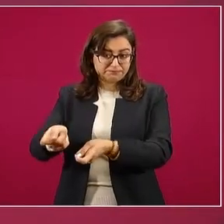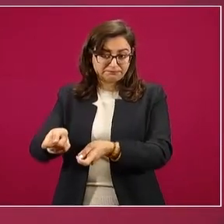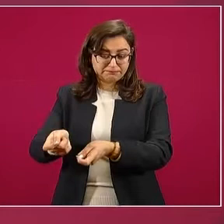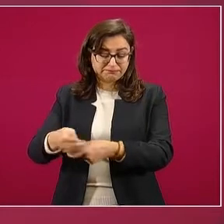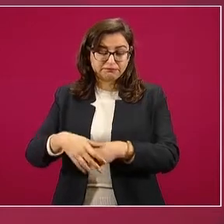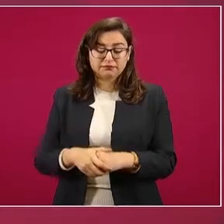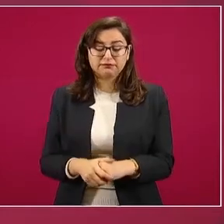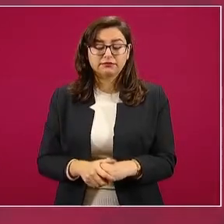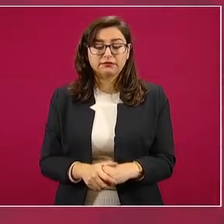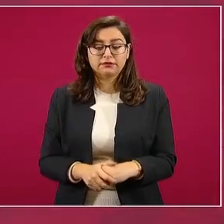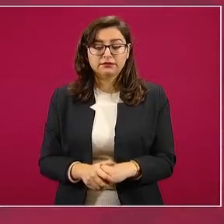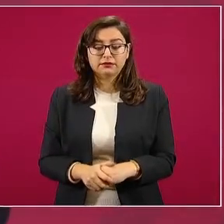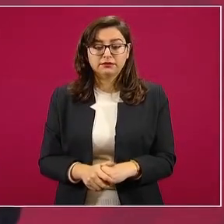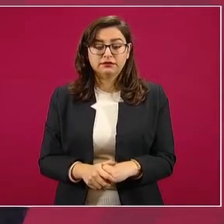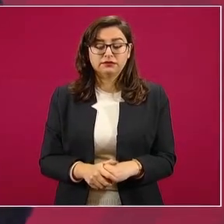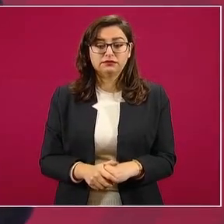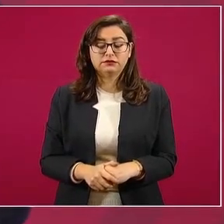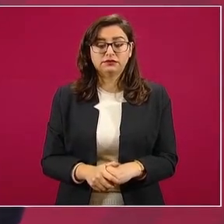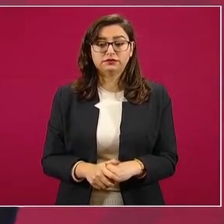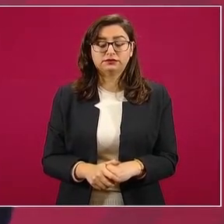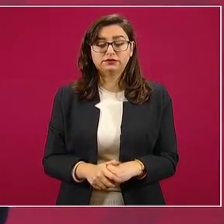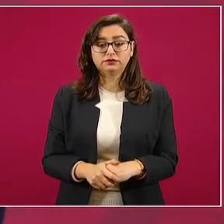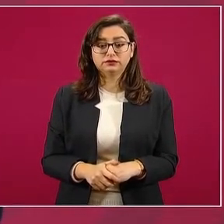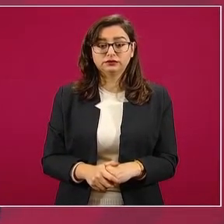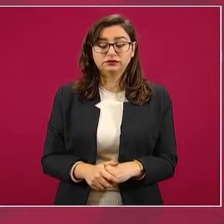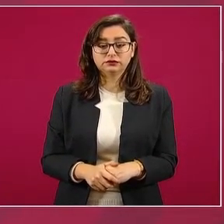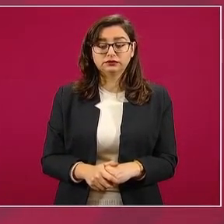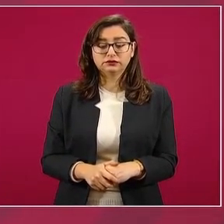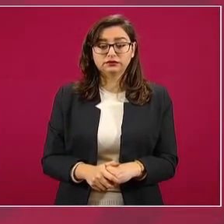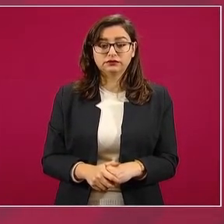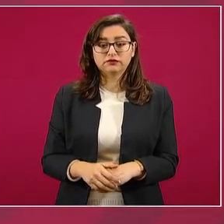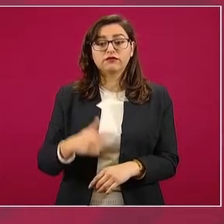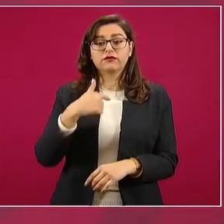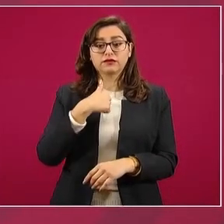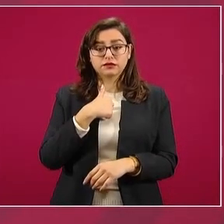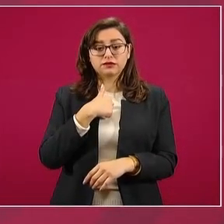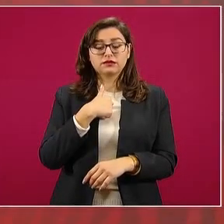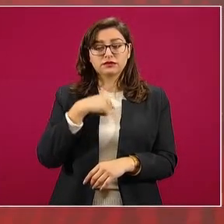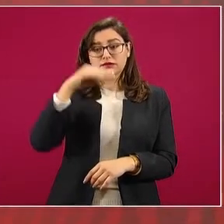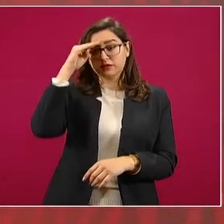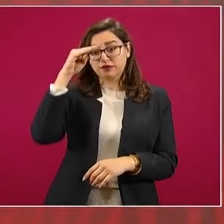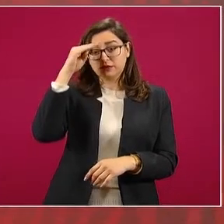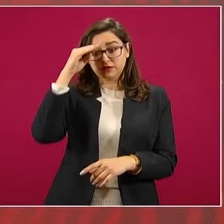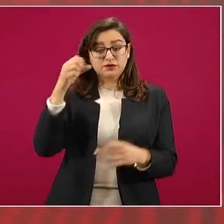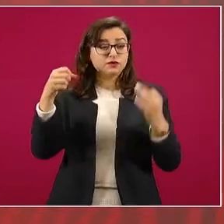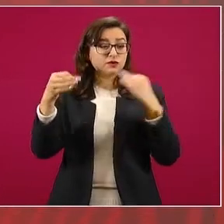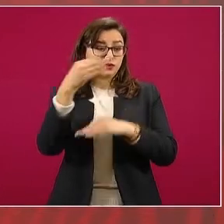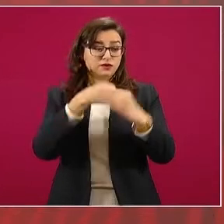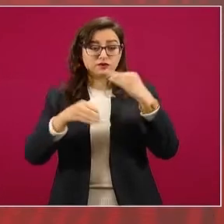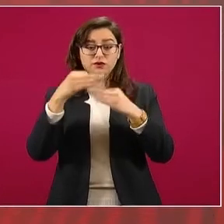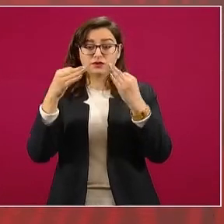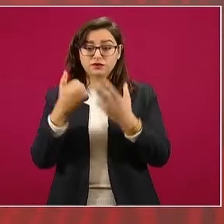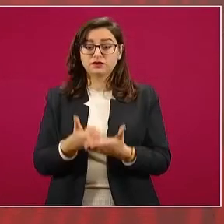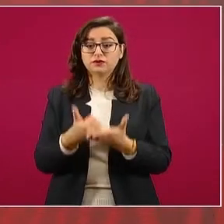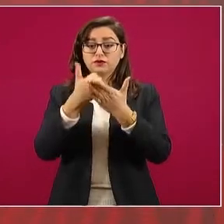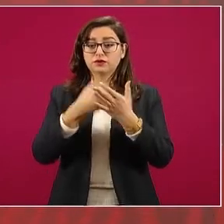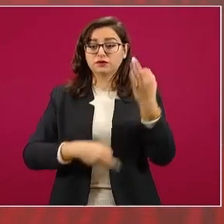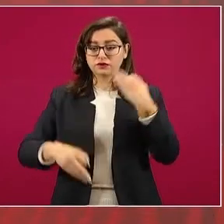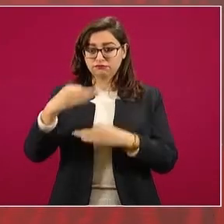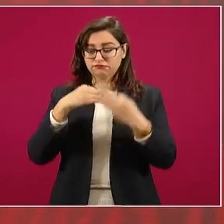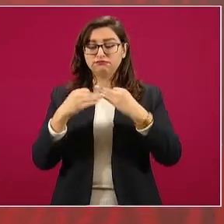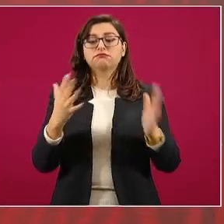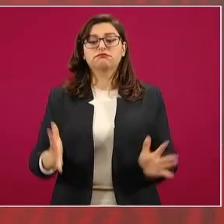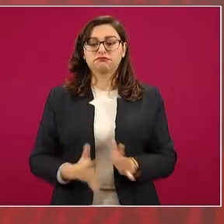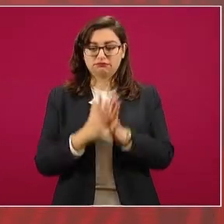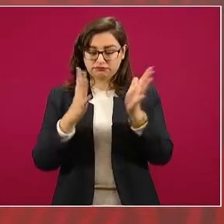Yo soy partidario de que todos ayudemos, de que todos participemos y que se le